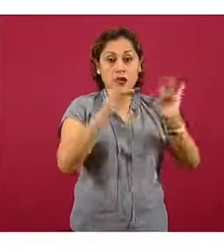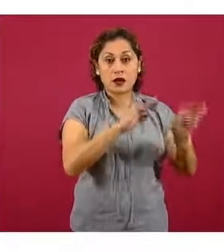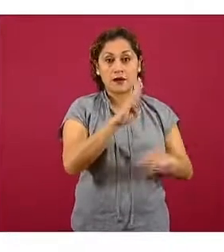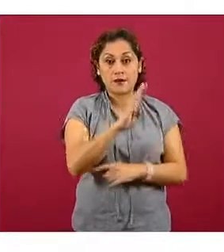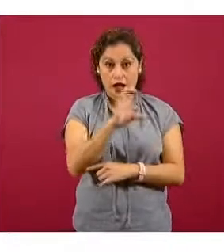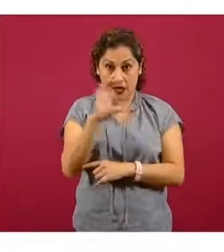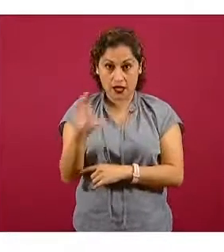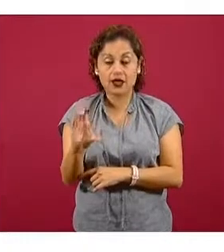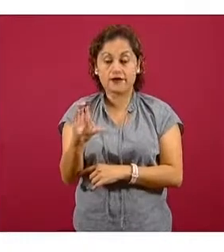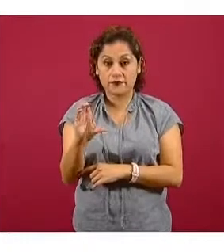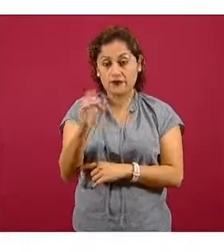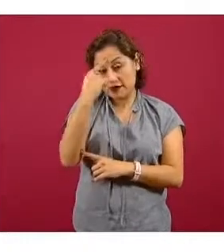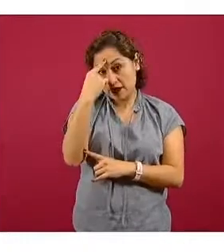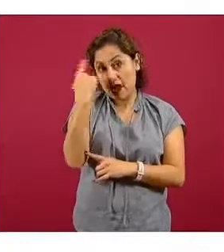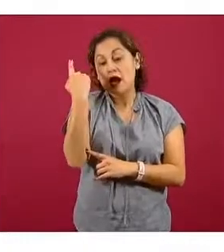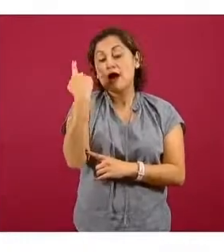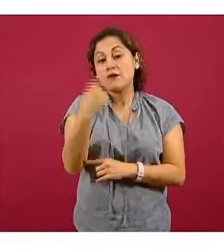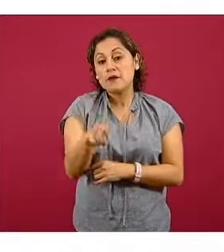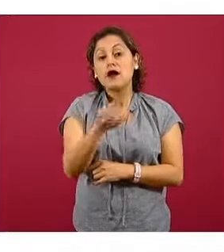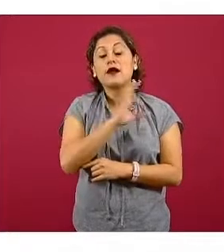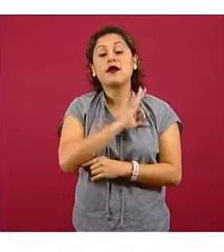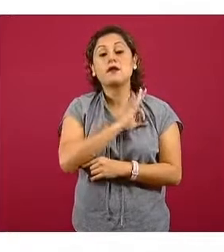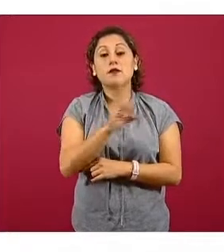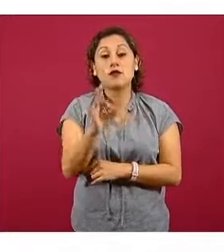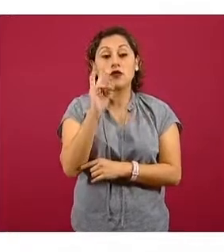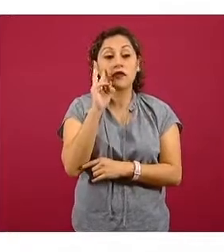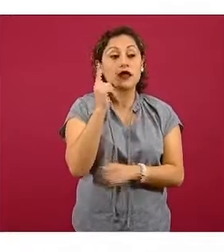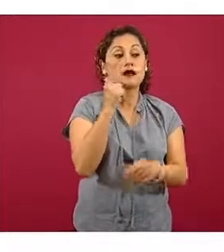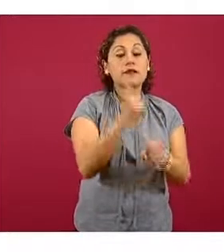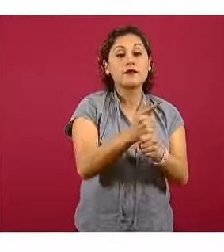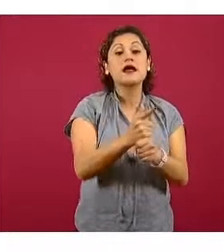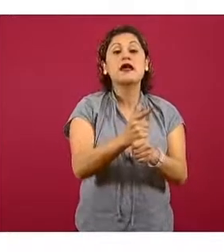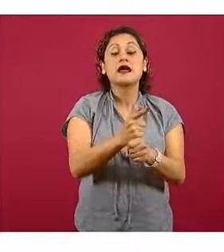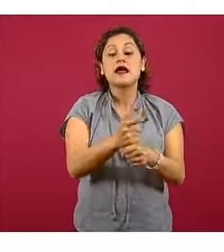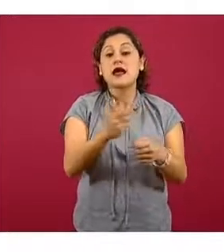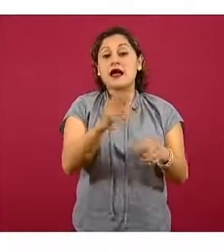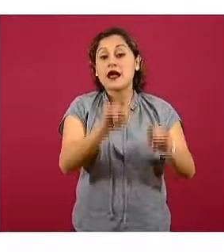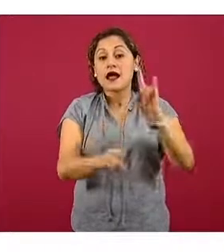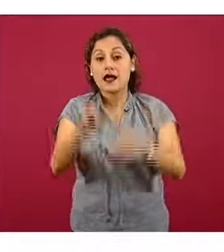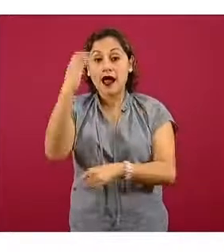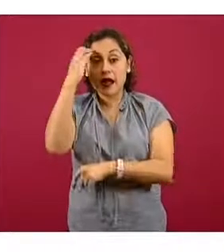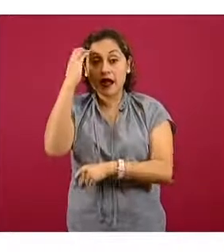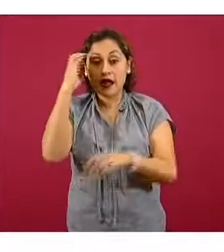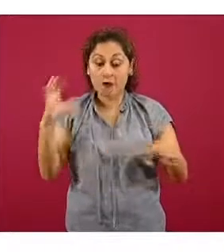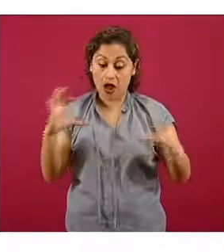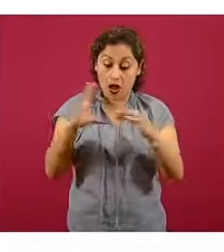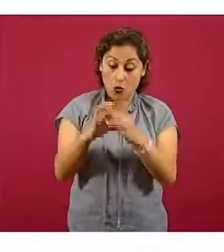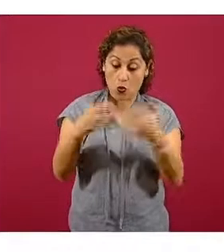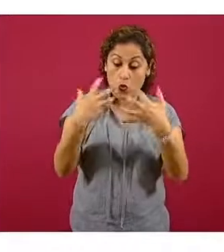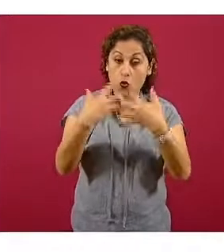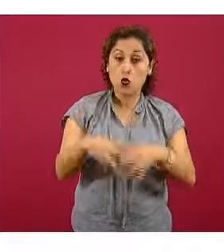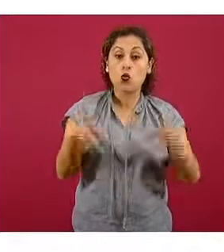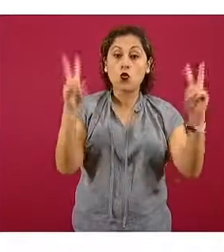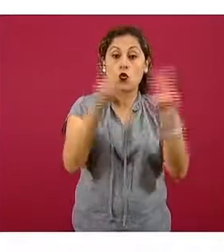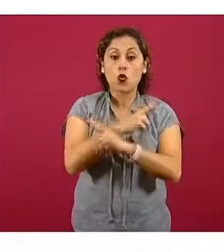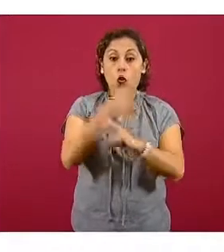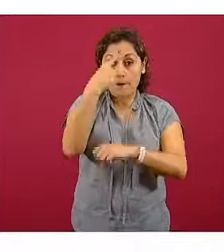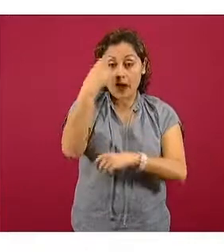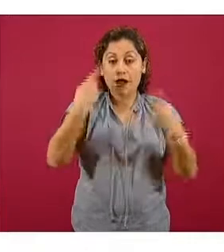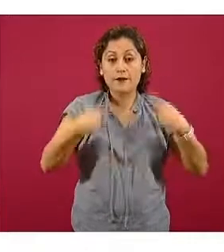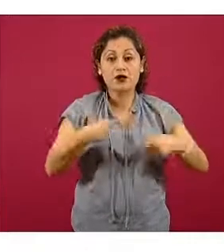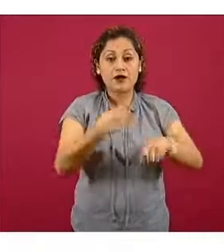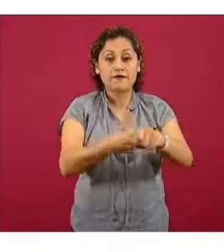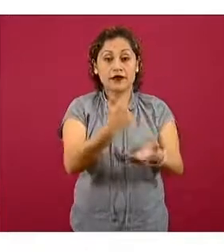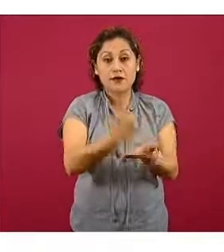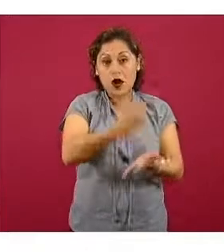para que sobre todo en este indicador de camas con ventilador, para los pacientes más críticos, esta disponibilidad de 28%,